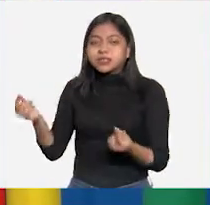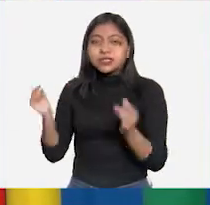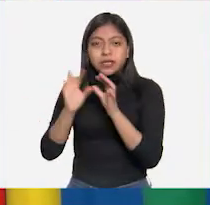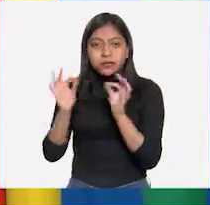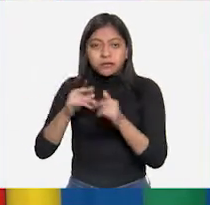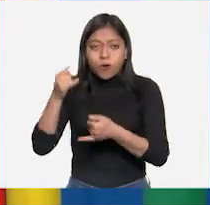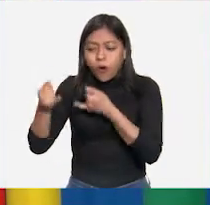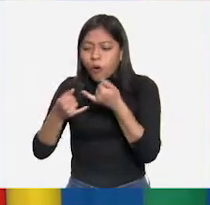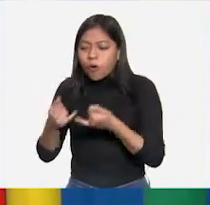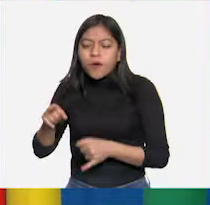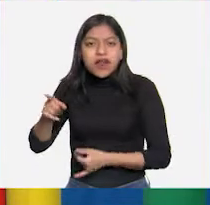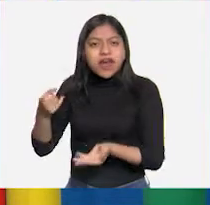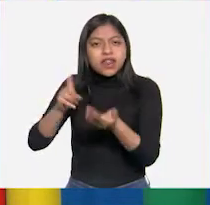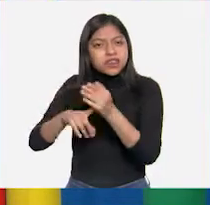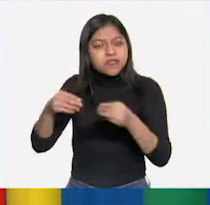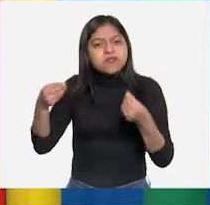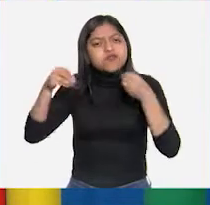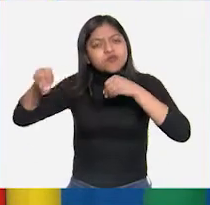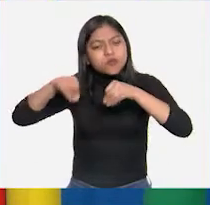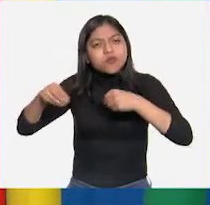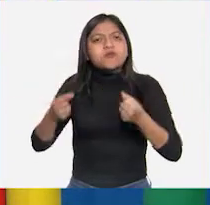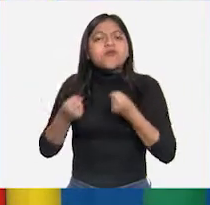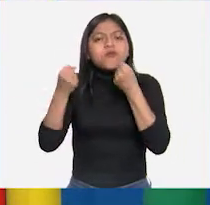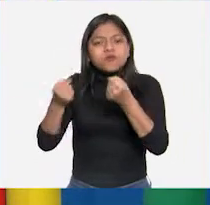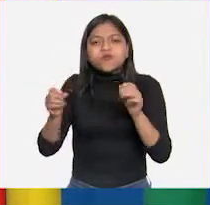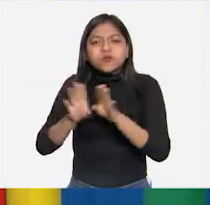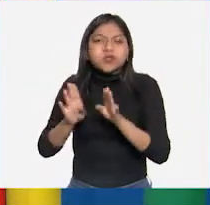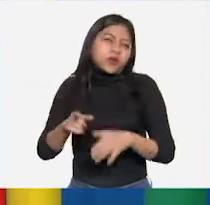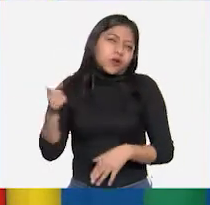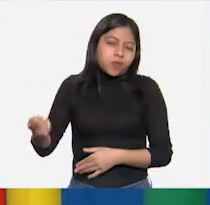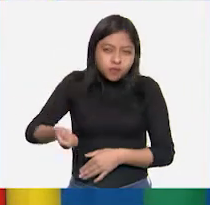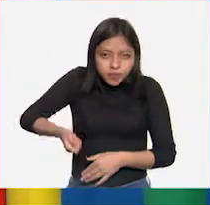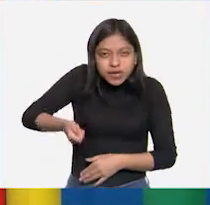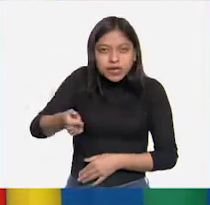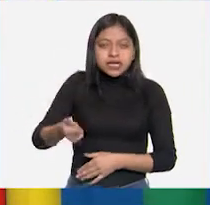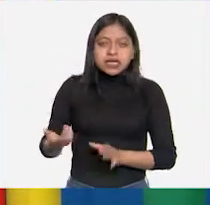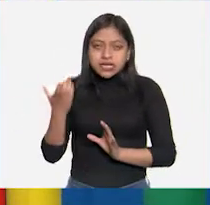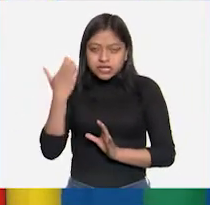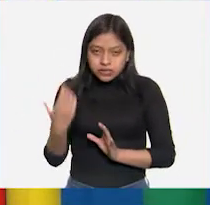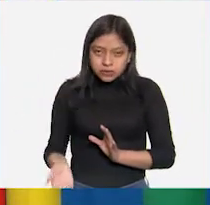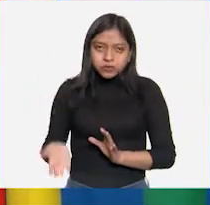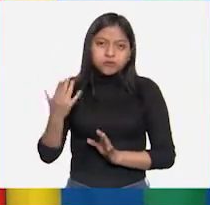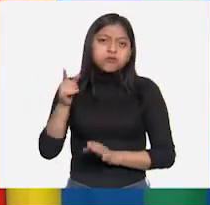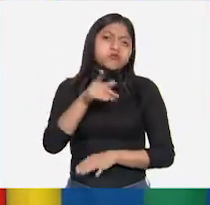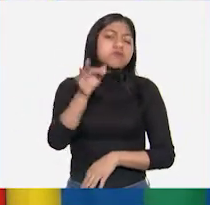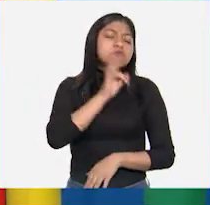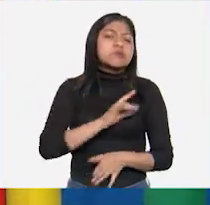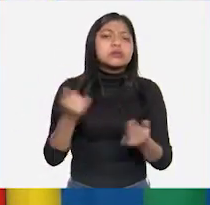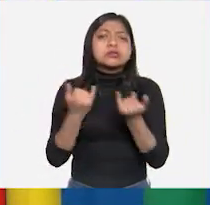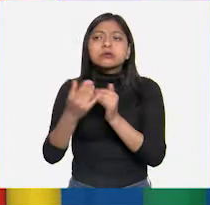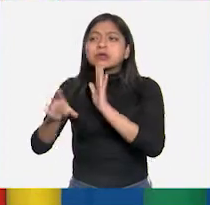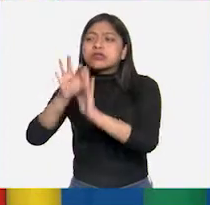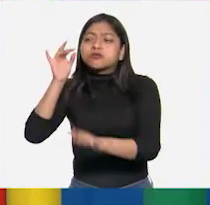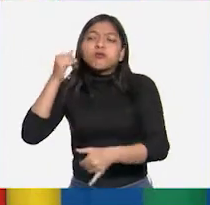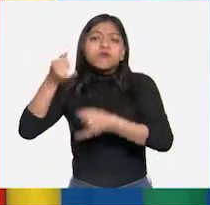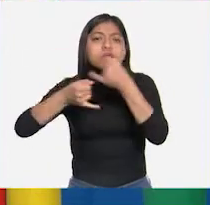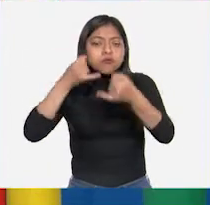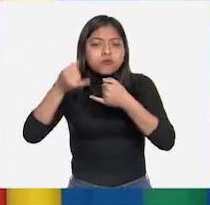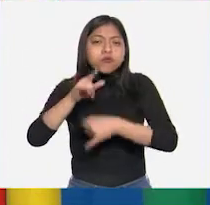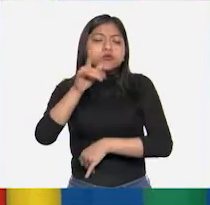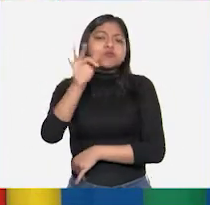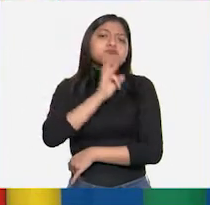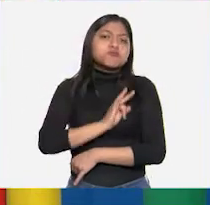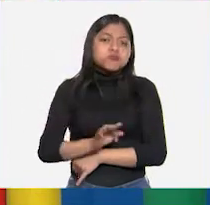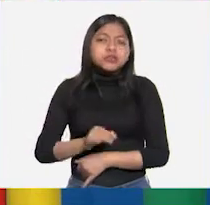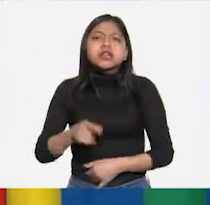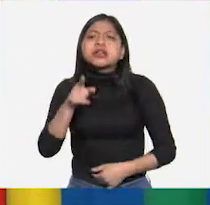fuerzas en el movimiento de las canicas, el yo-yo y el trompo, pueden elegir un juego o un juguete y hagan algo